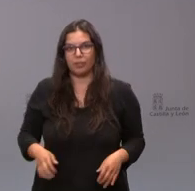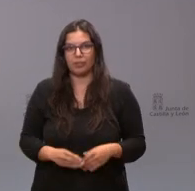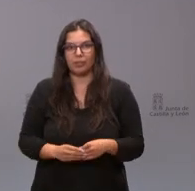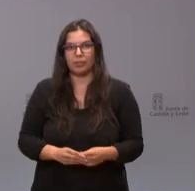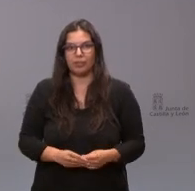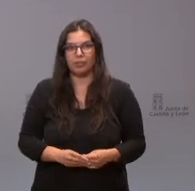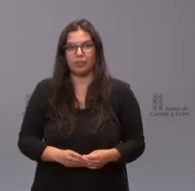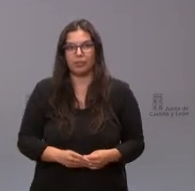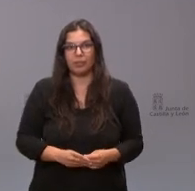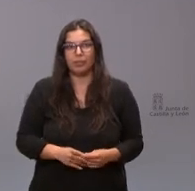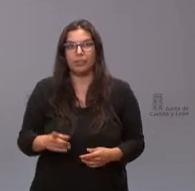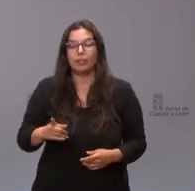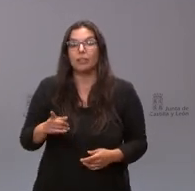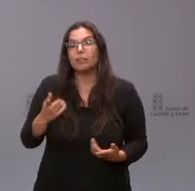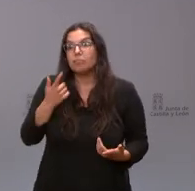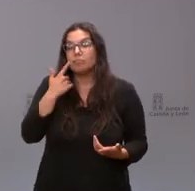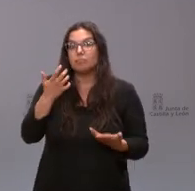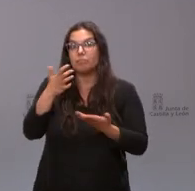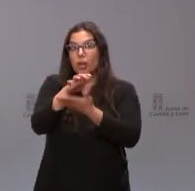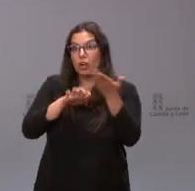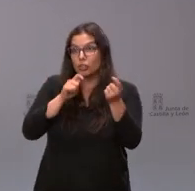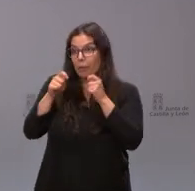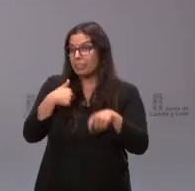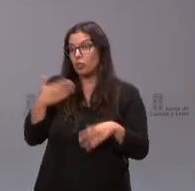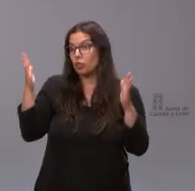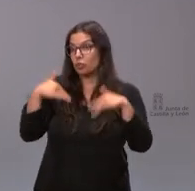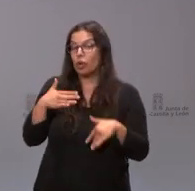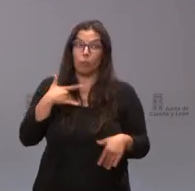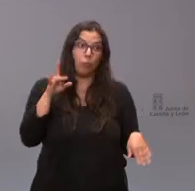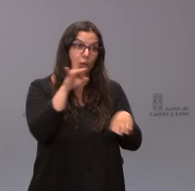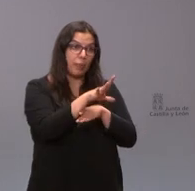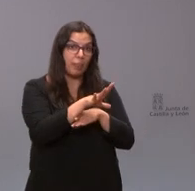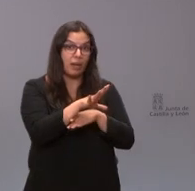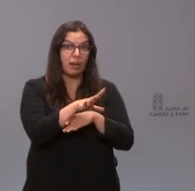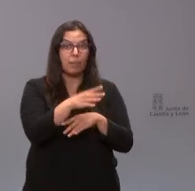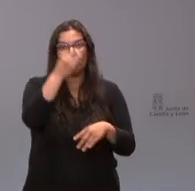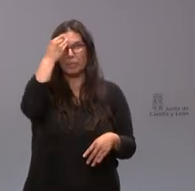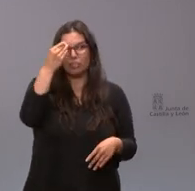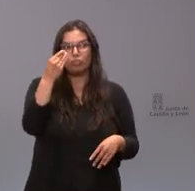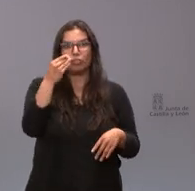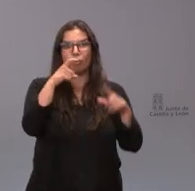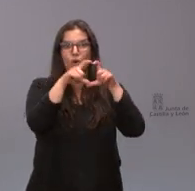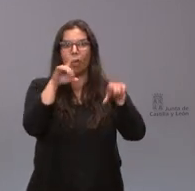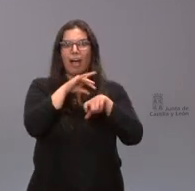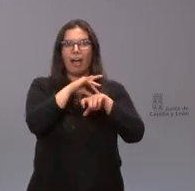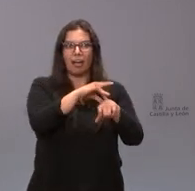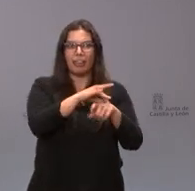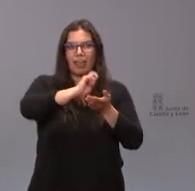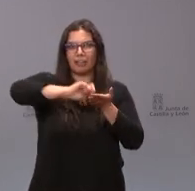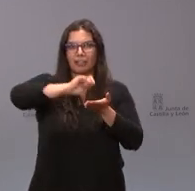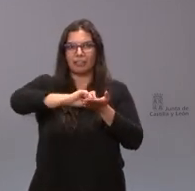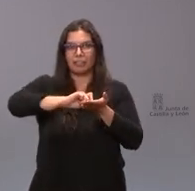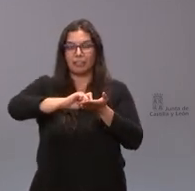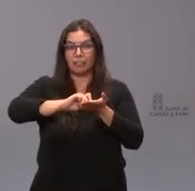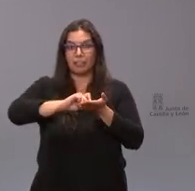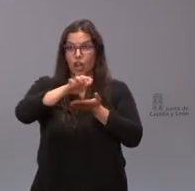es que no tengo la nota de prensa pues se la puedo hacer llegar pero creo que agencias recogieron sus palabras a pregunta de ¿nota